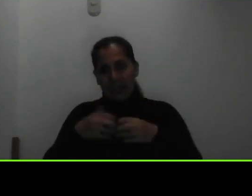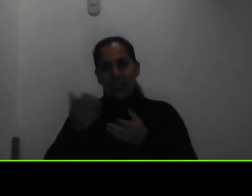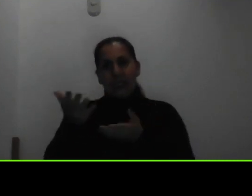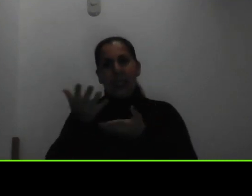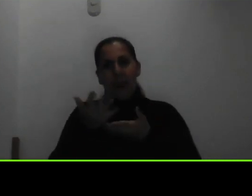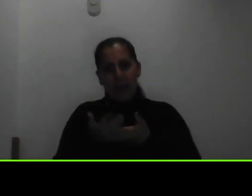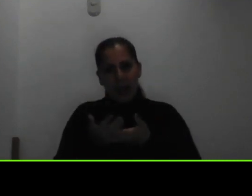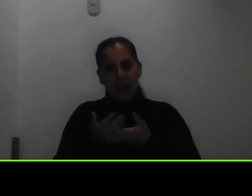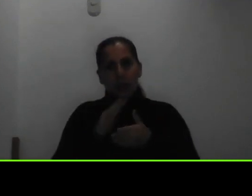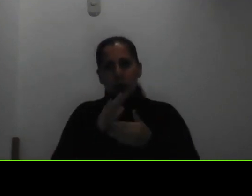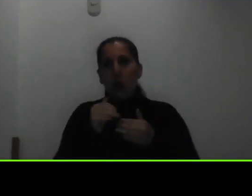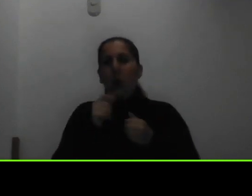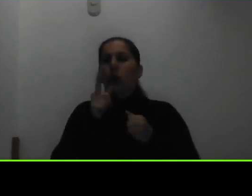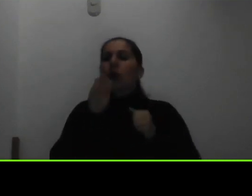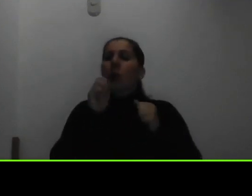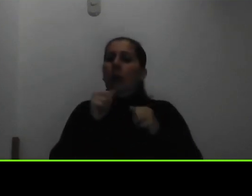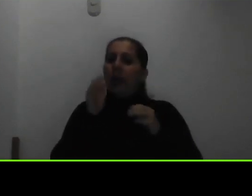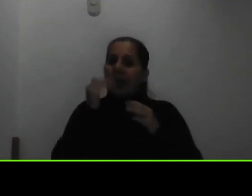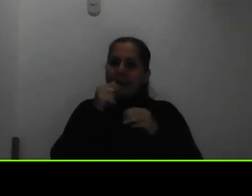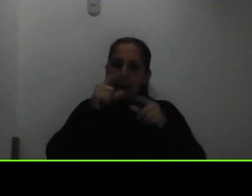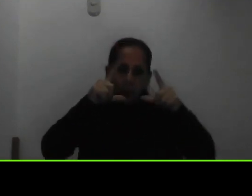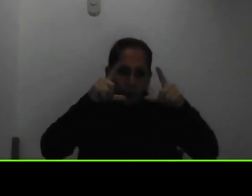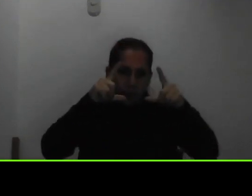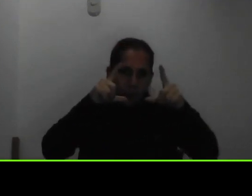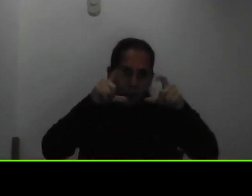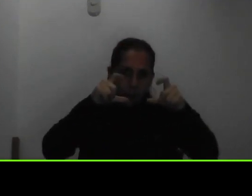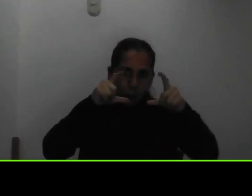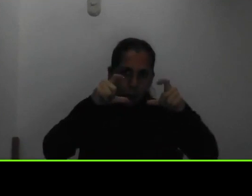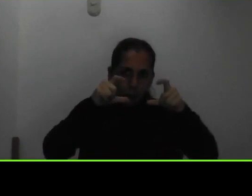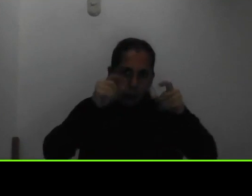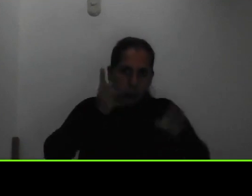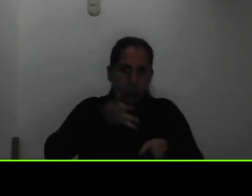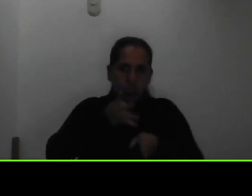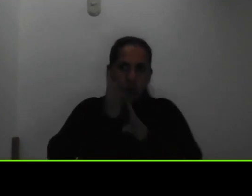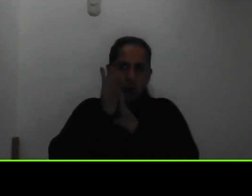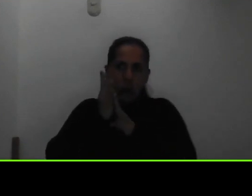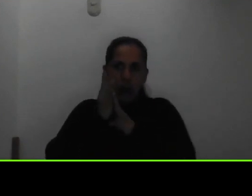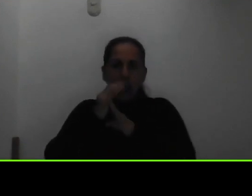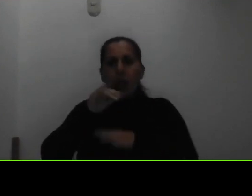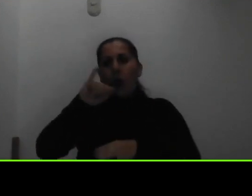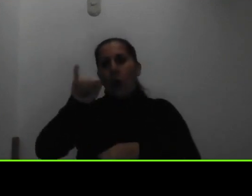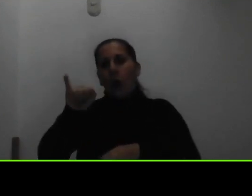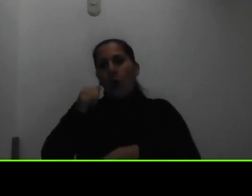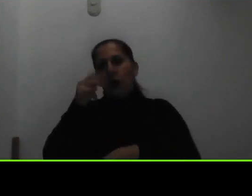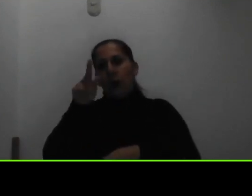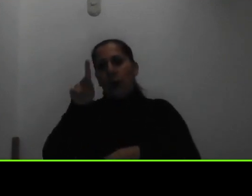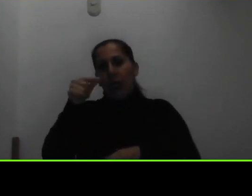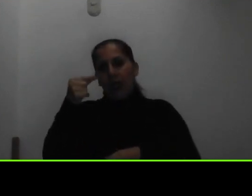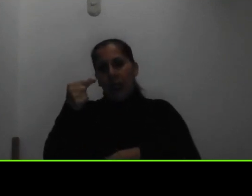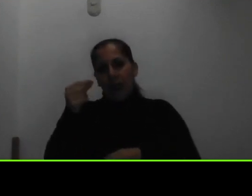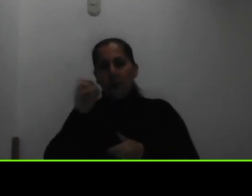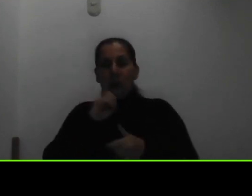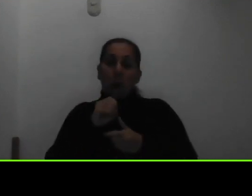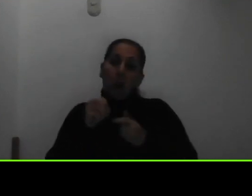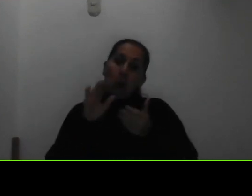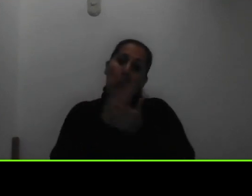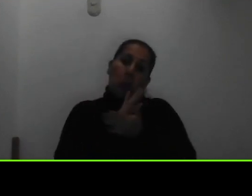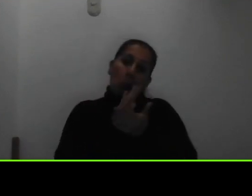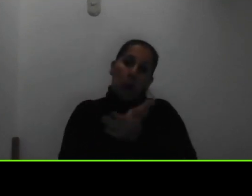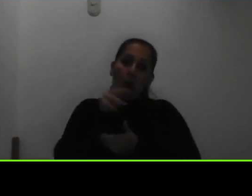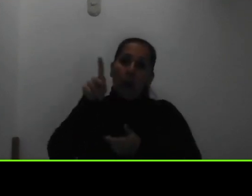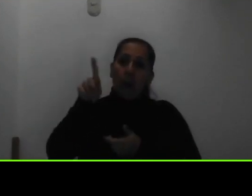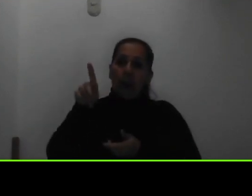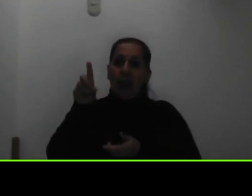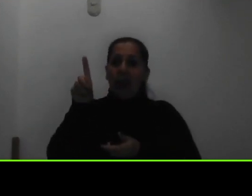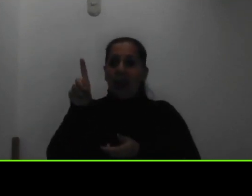esa foto la pueden subir eso es un formato JPG también pueden ser documentos en PDF o en